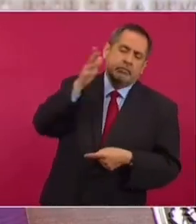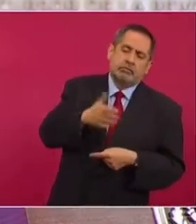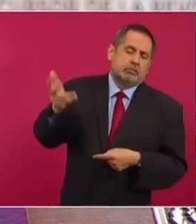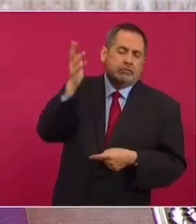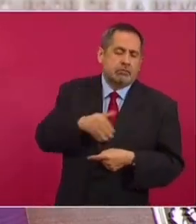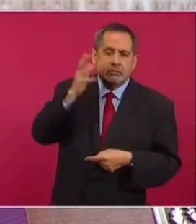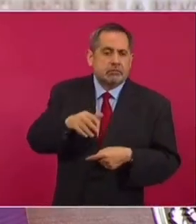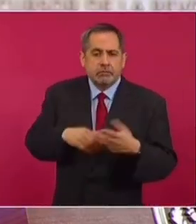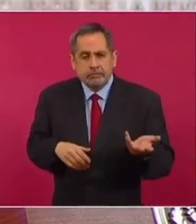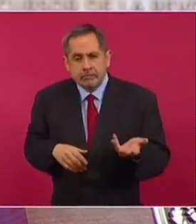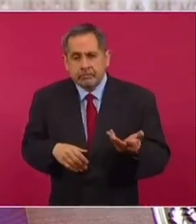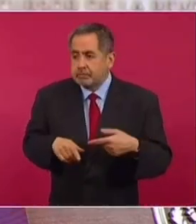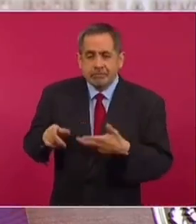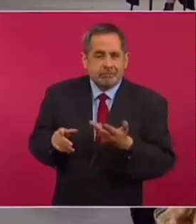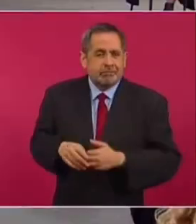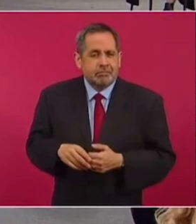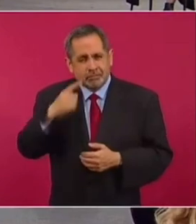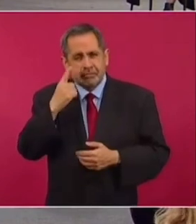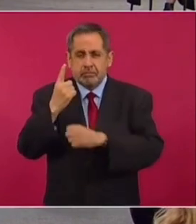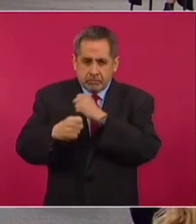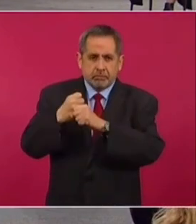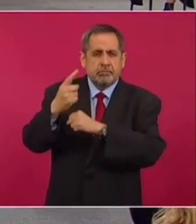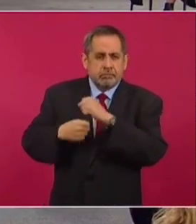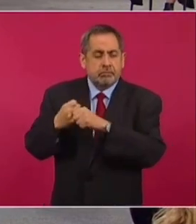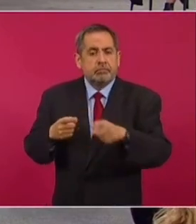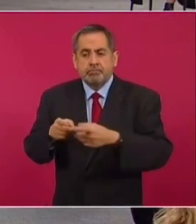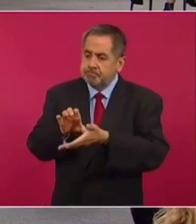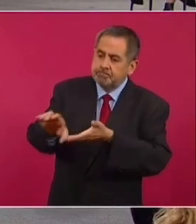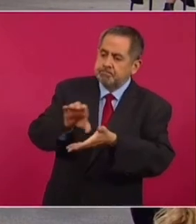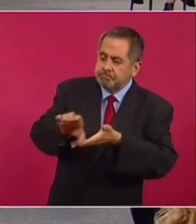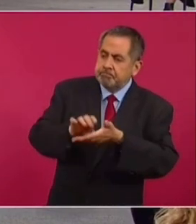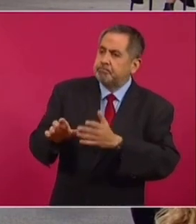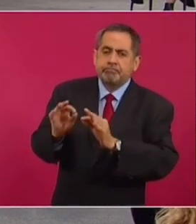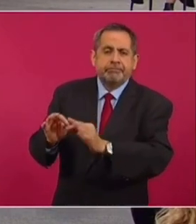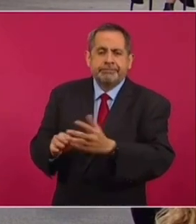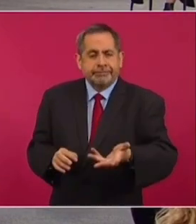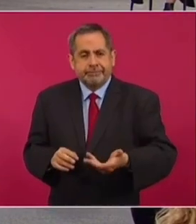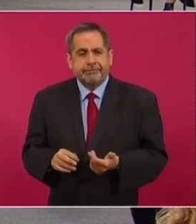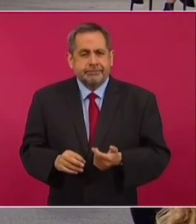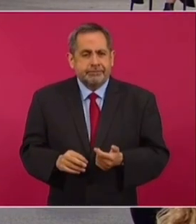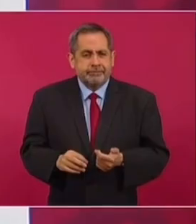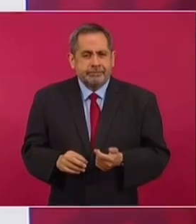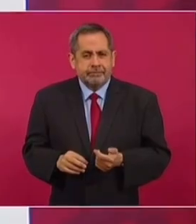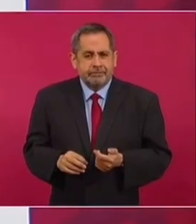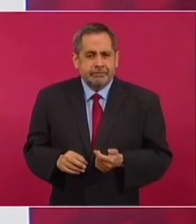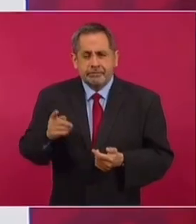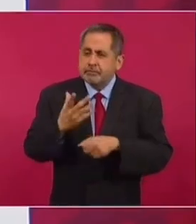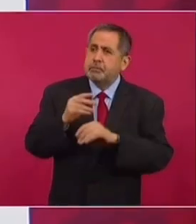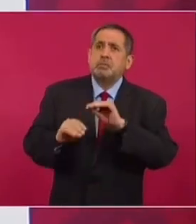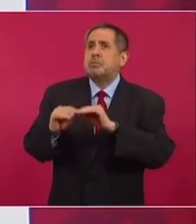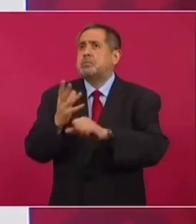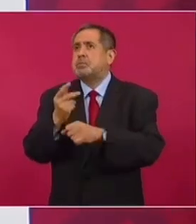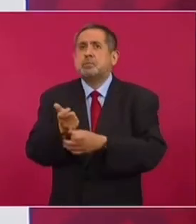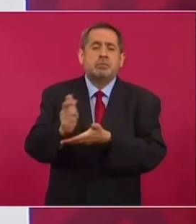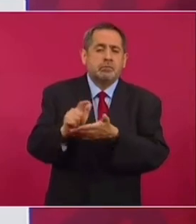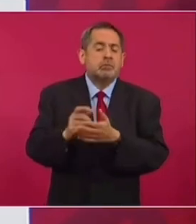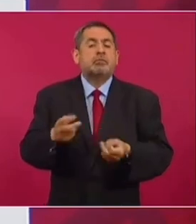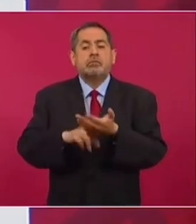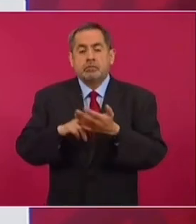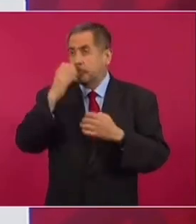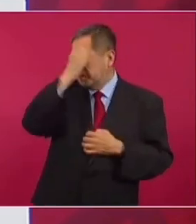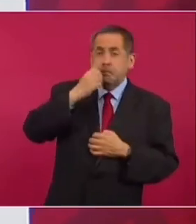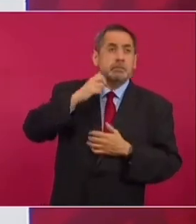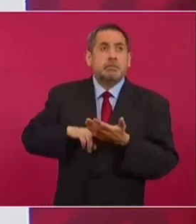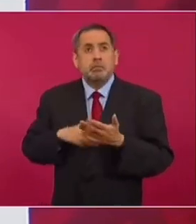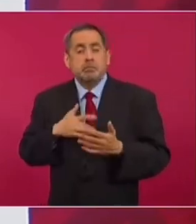Pero no solo, no hay quien pague eso. Como cada año le metieron y le metieron, solo de mantenimiento, el último evalúo